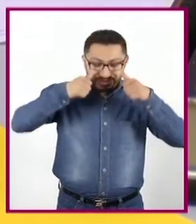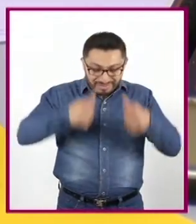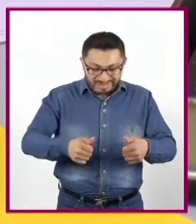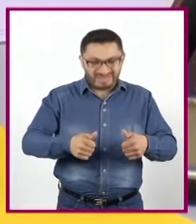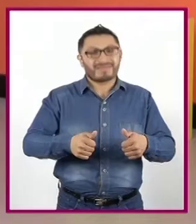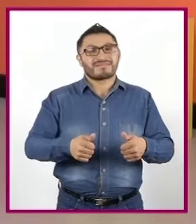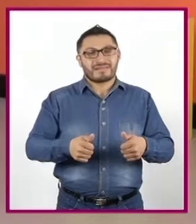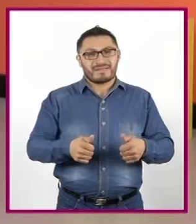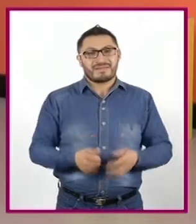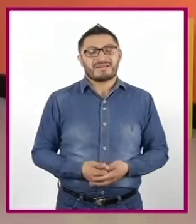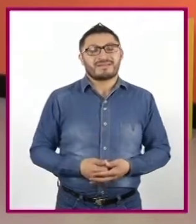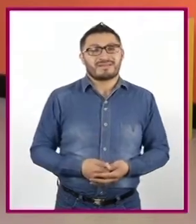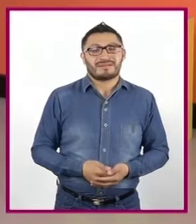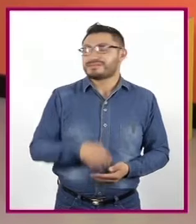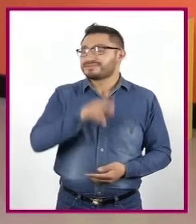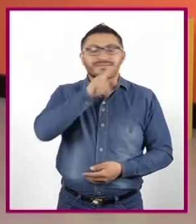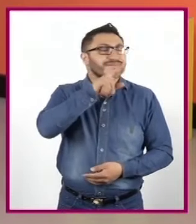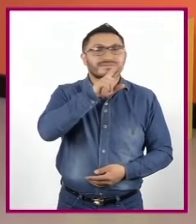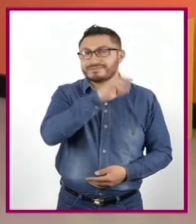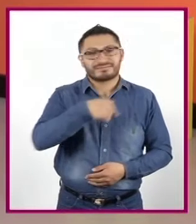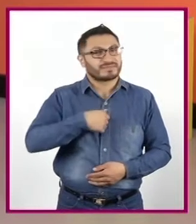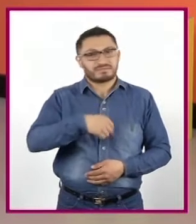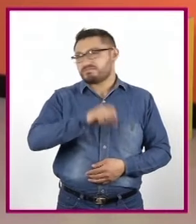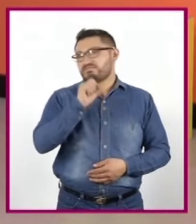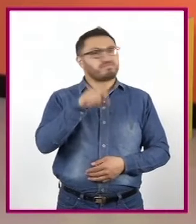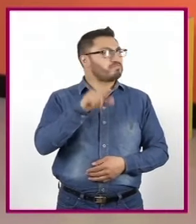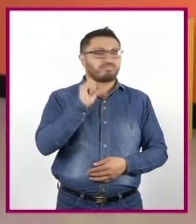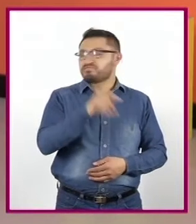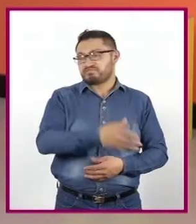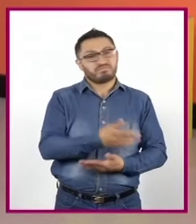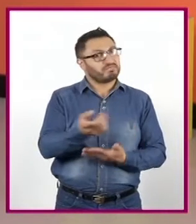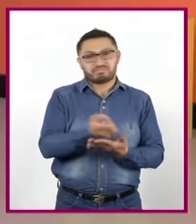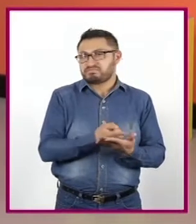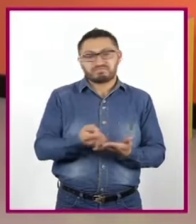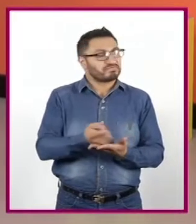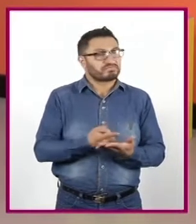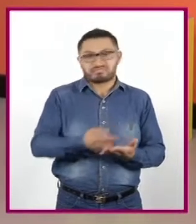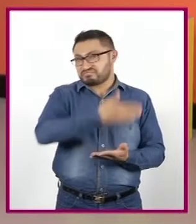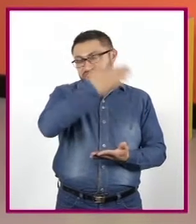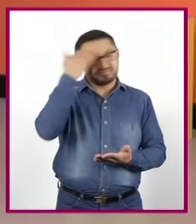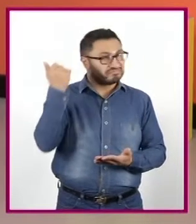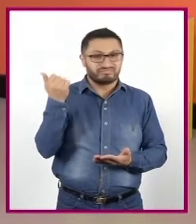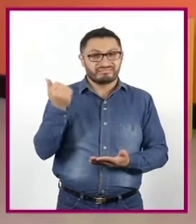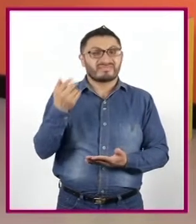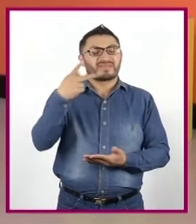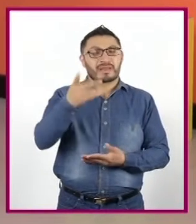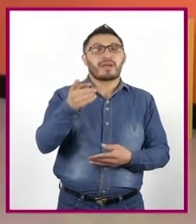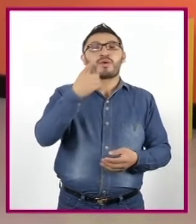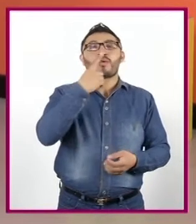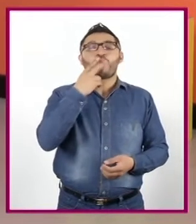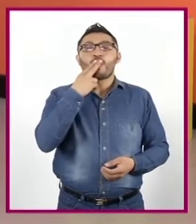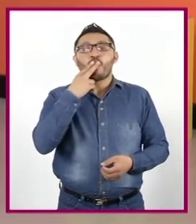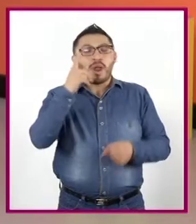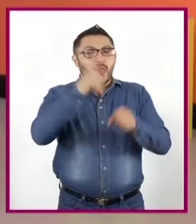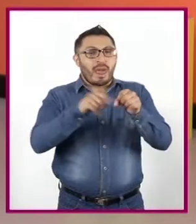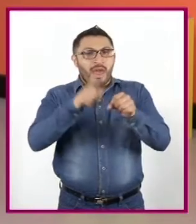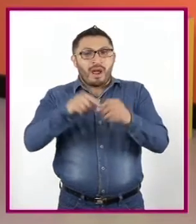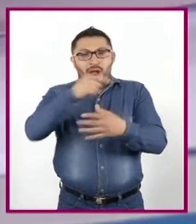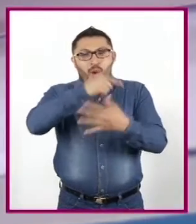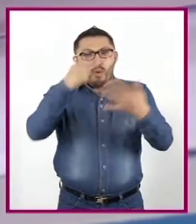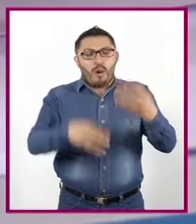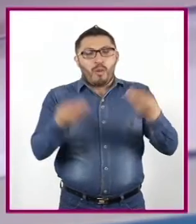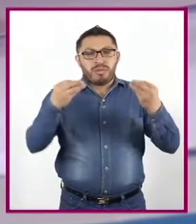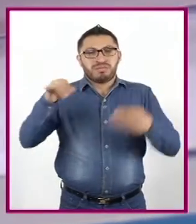y mi esfuerzo. preocupes. Yo tampoco sé dibujar muy bien, pero eso de jugar con los colores a la hora de trazar es muy